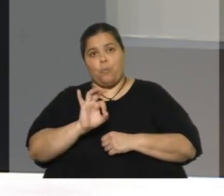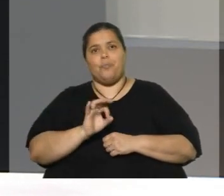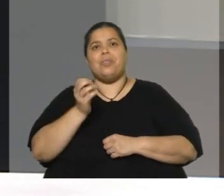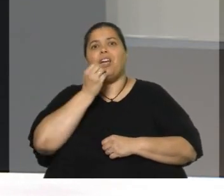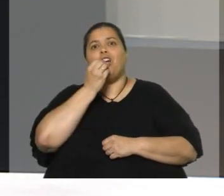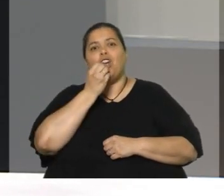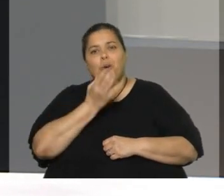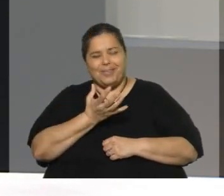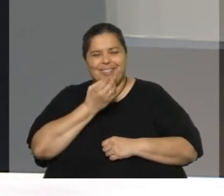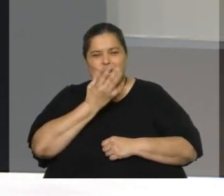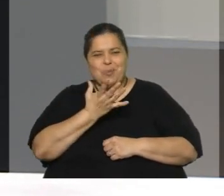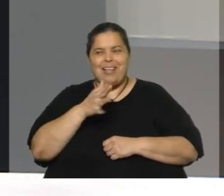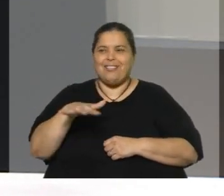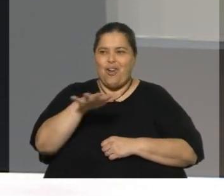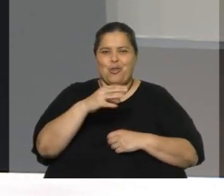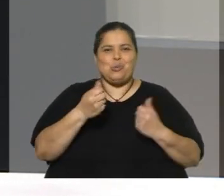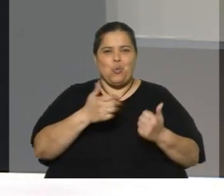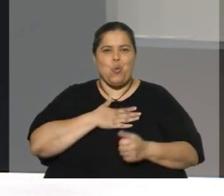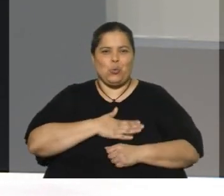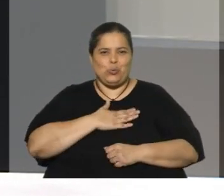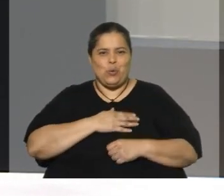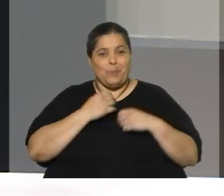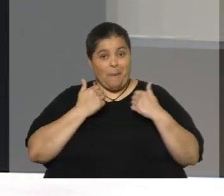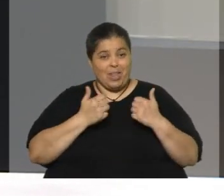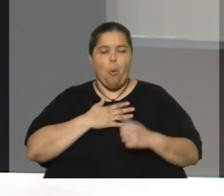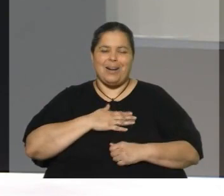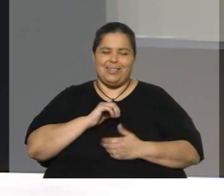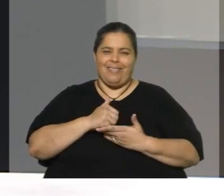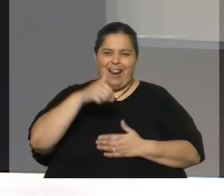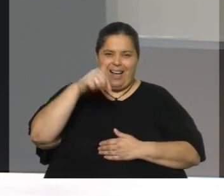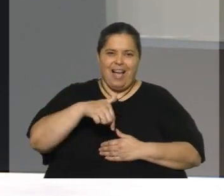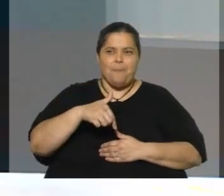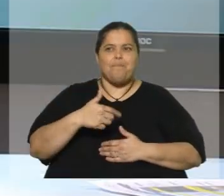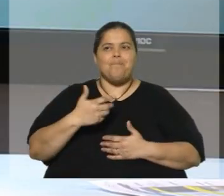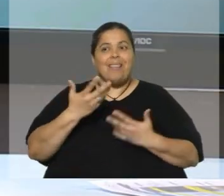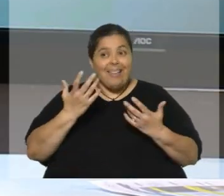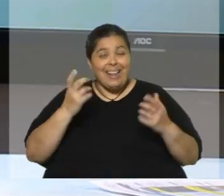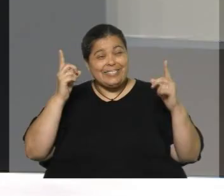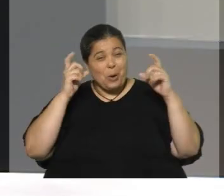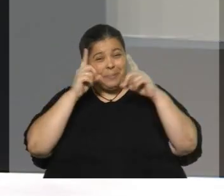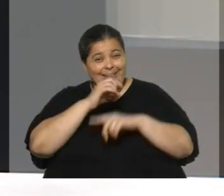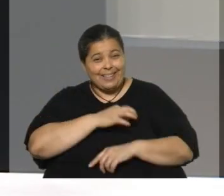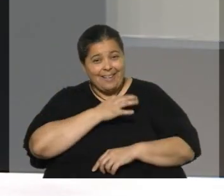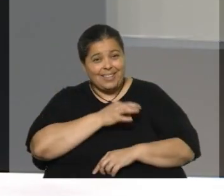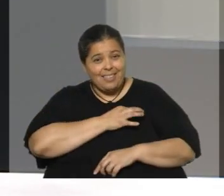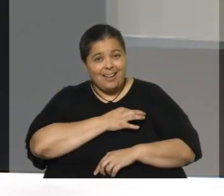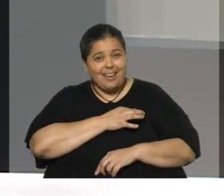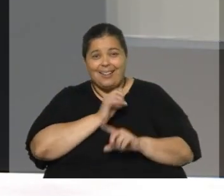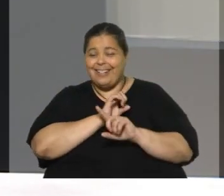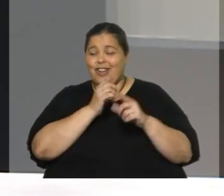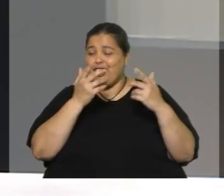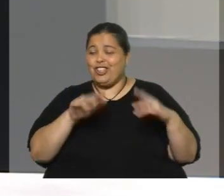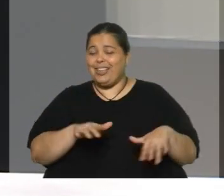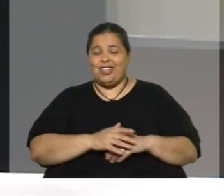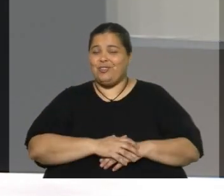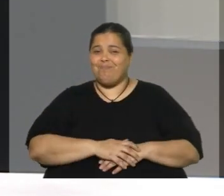amigos? Un gusto. ¿Cómo has pasado? ¿Bien? Muy bien, muy bien. Un placer estar acá. ¿Tenés ganas de complicarte la vida? No. ¿Deben? La verdad